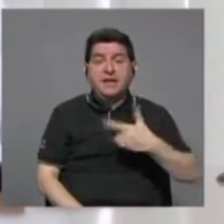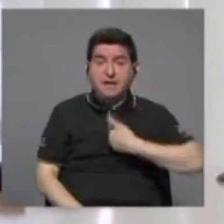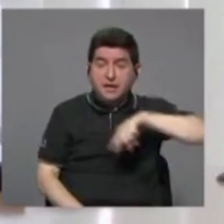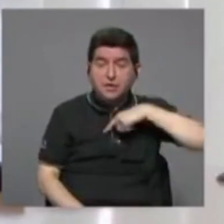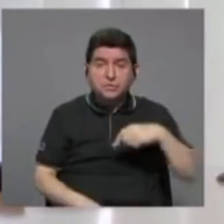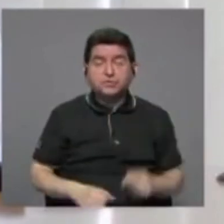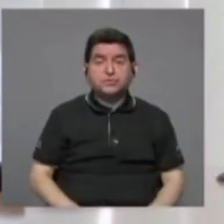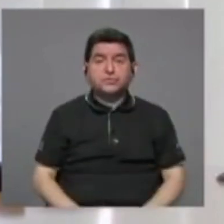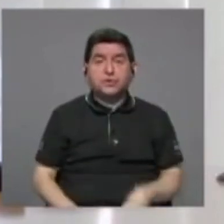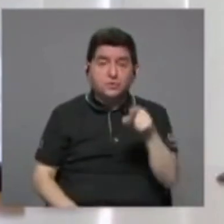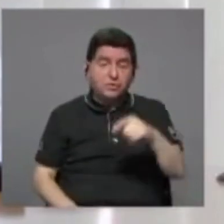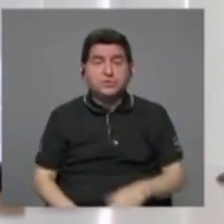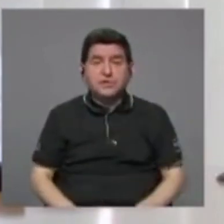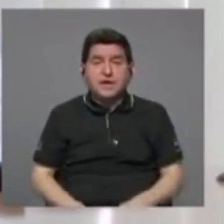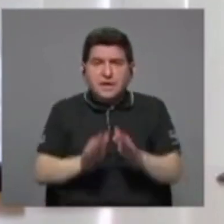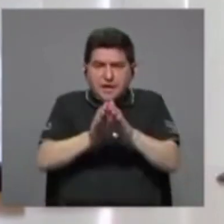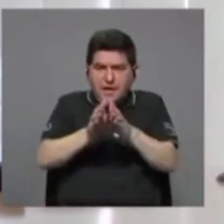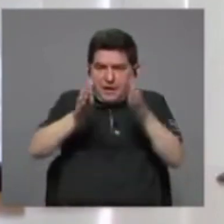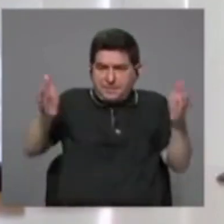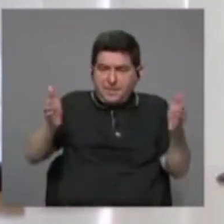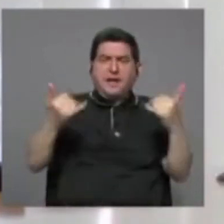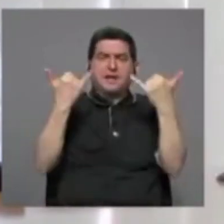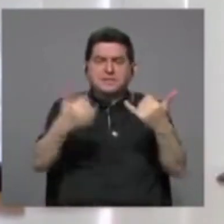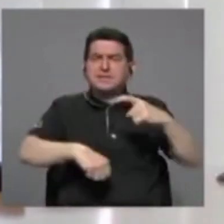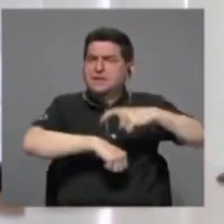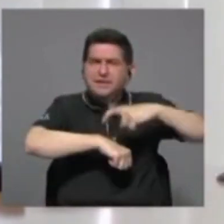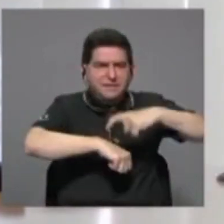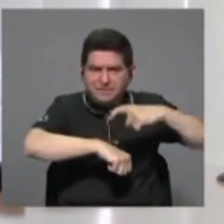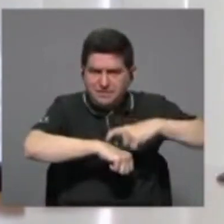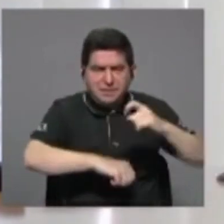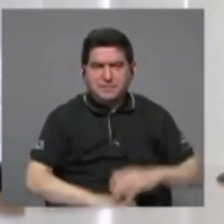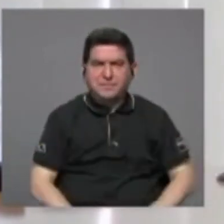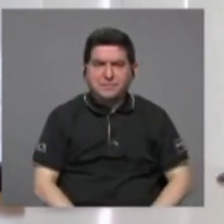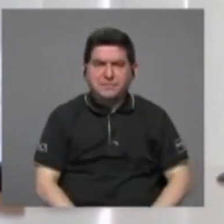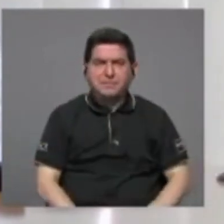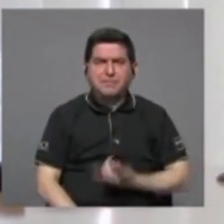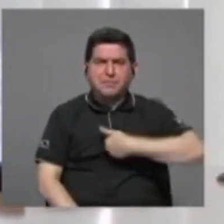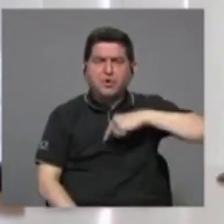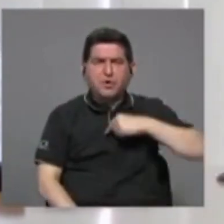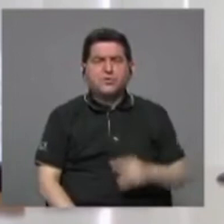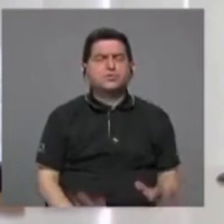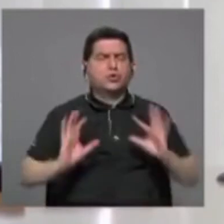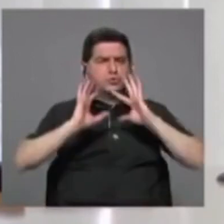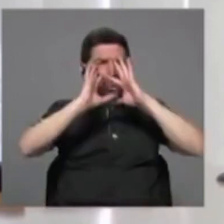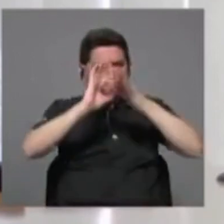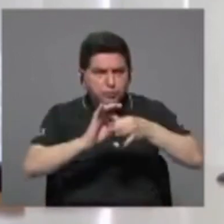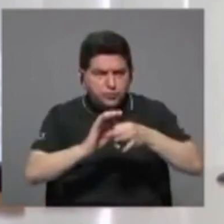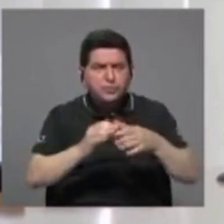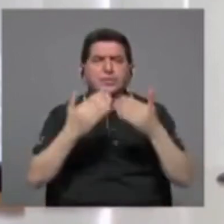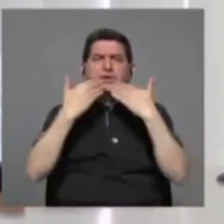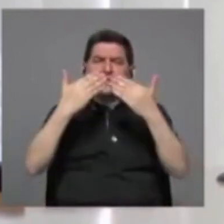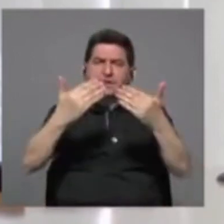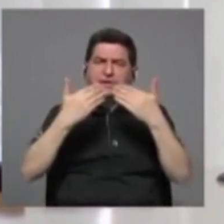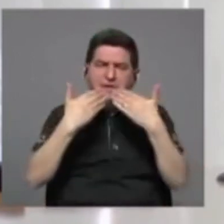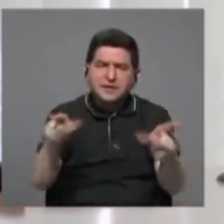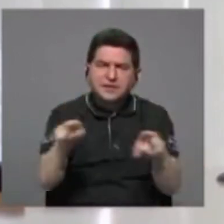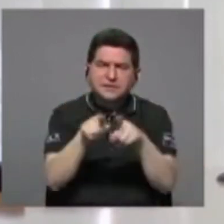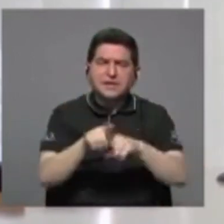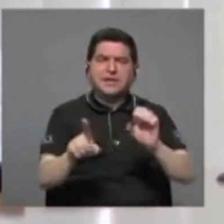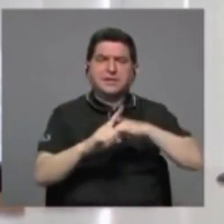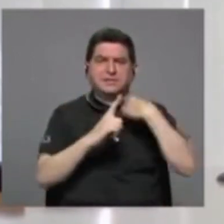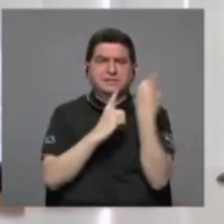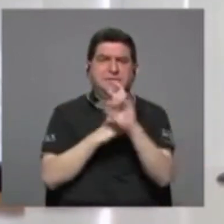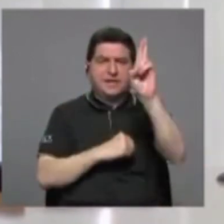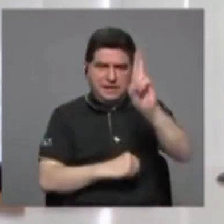corriendo el cerco del ICA, porque llegó la hora de darnos un abrazo fraterno y de agradecimiento a la sociedad